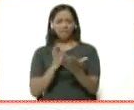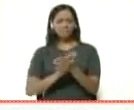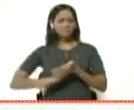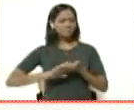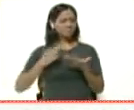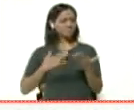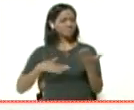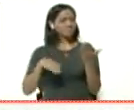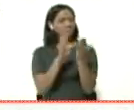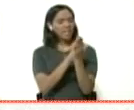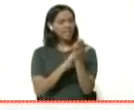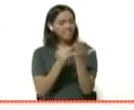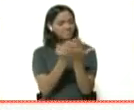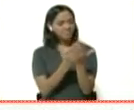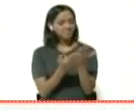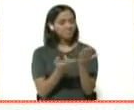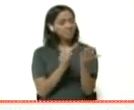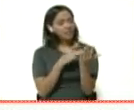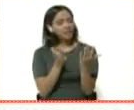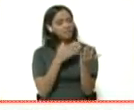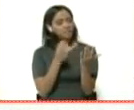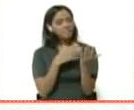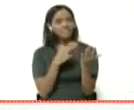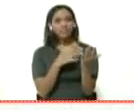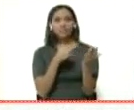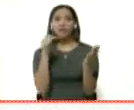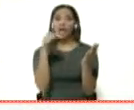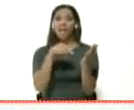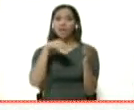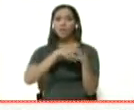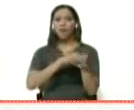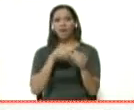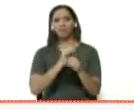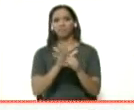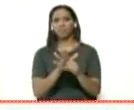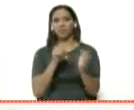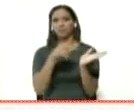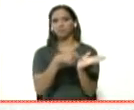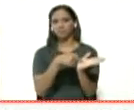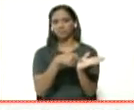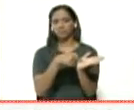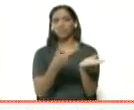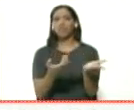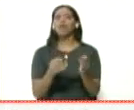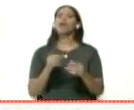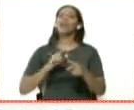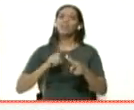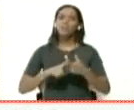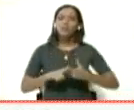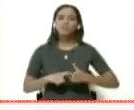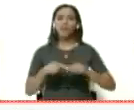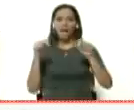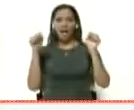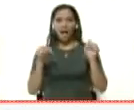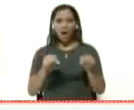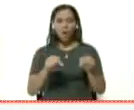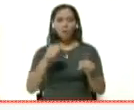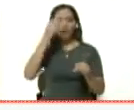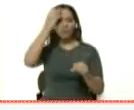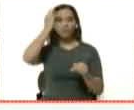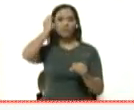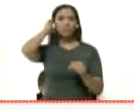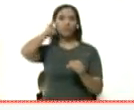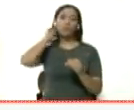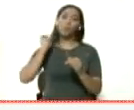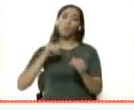cuaderno. Esa es una manera muy imperceptible de transmitirse. Entonces por eso preferimos en este momento que puede